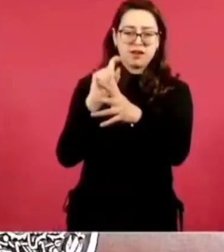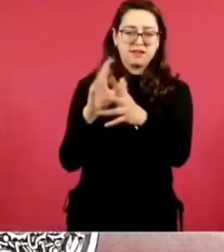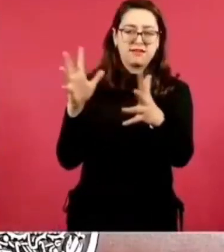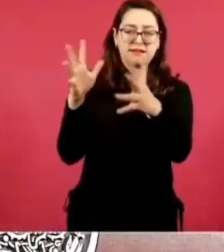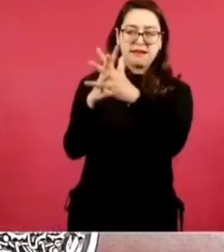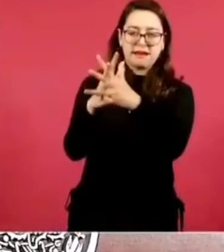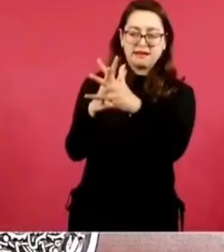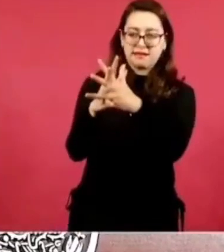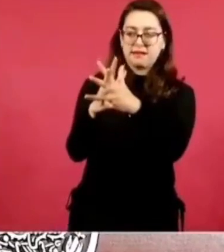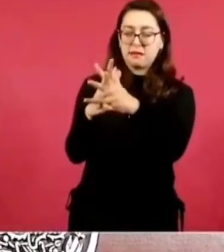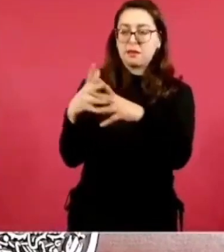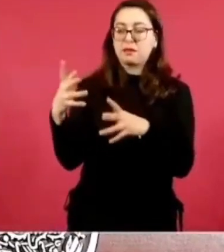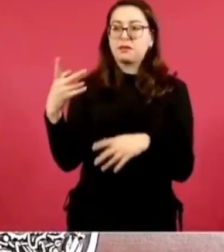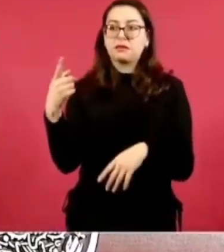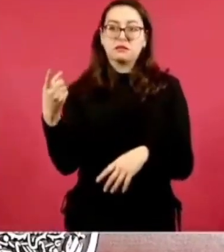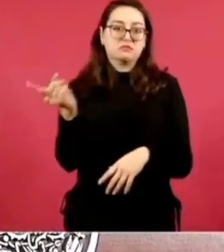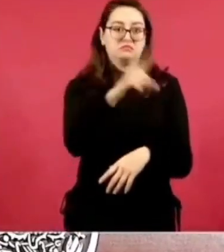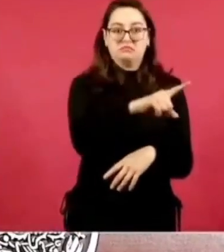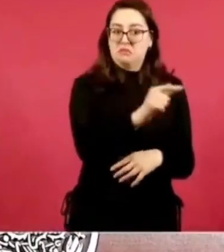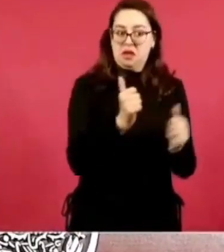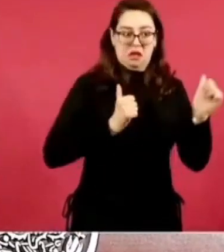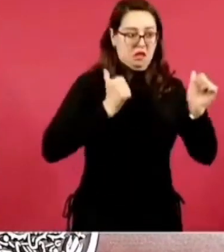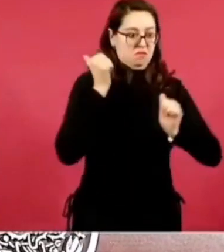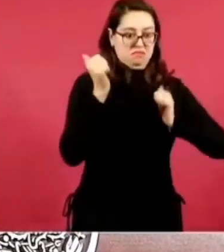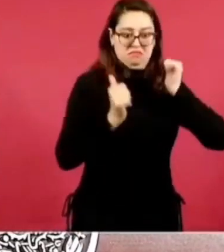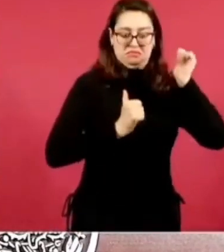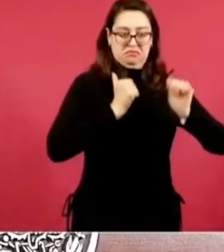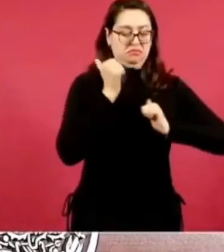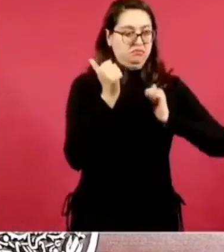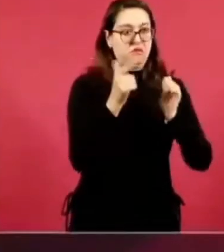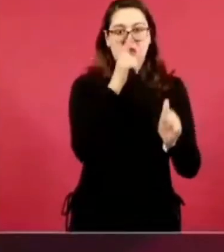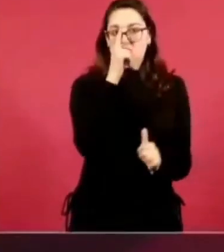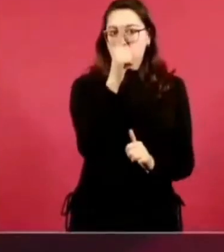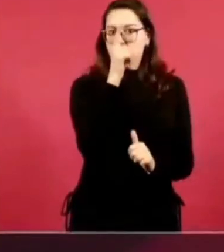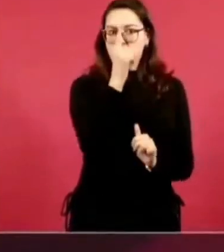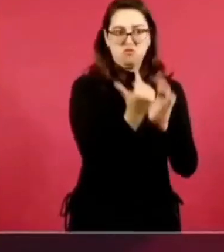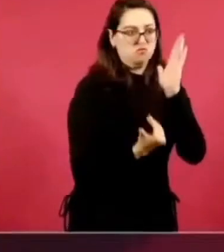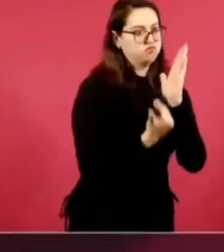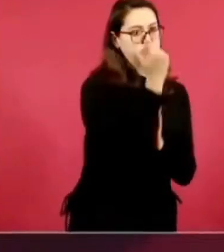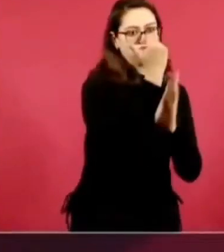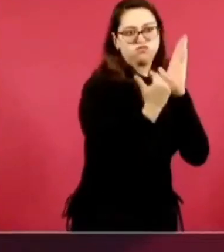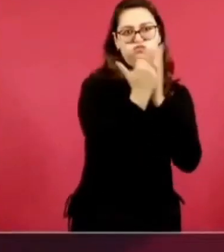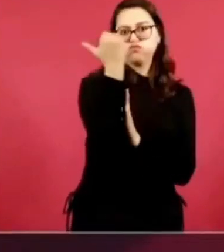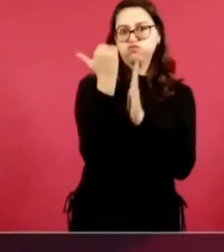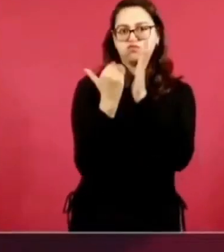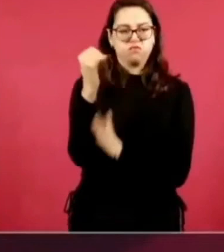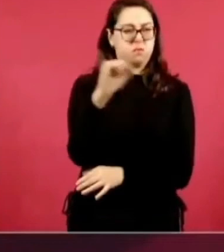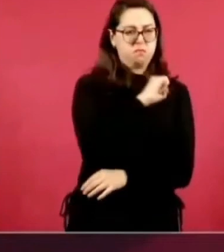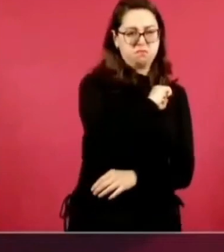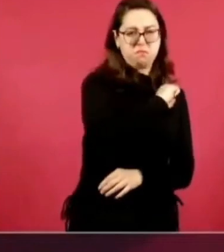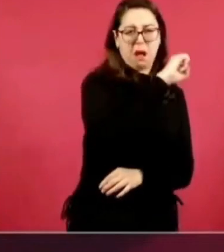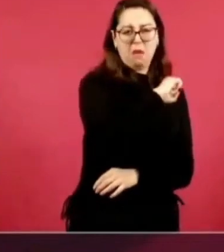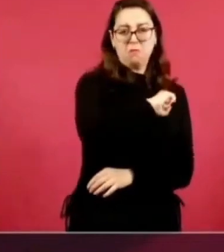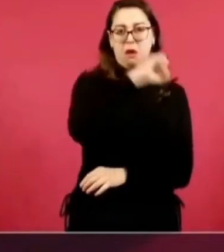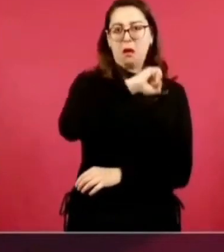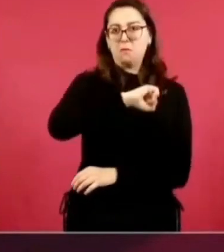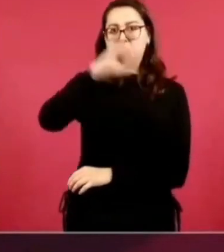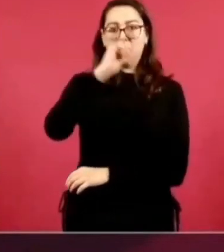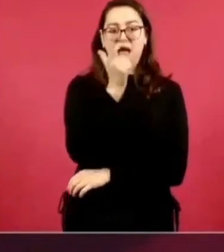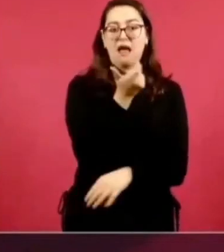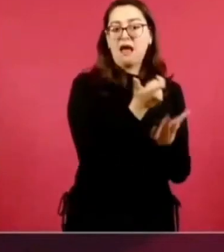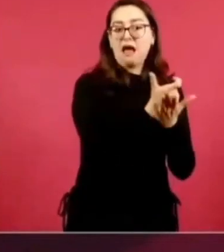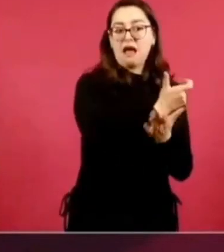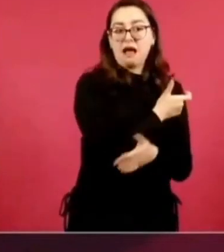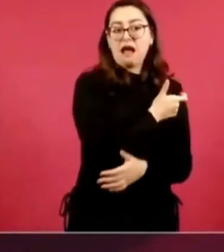privatizaron los servicios de energía eléctrica, las